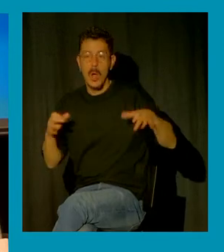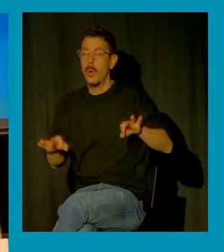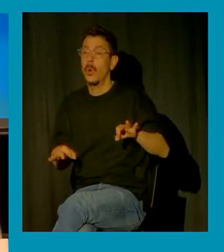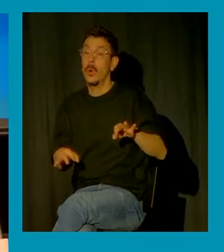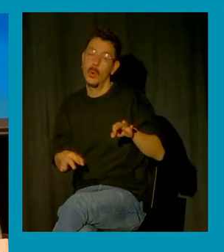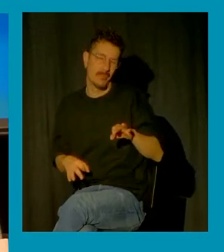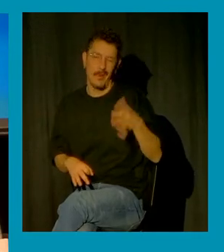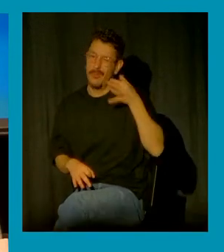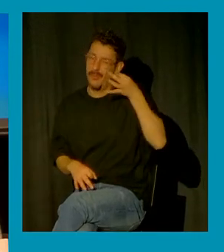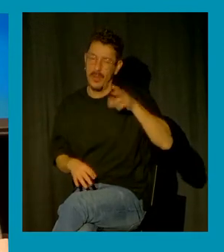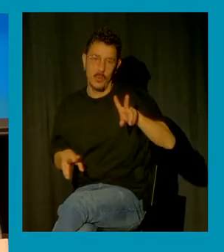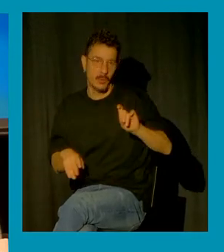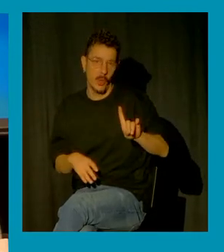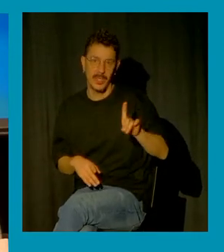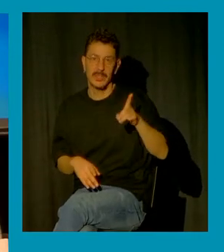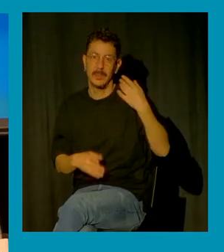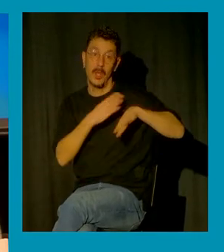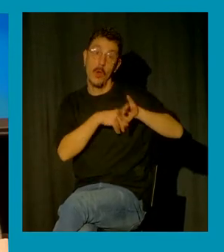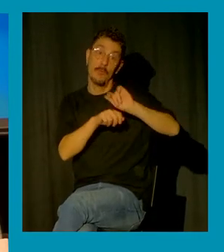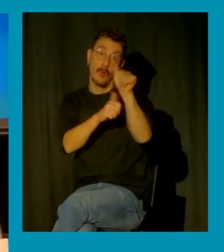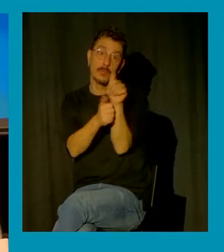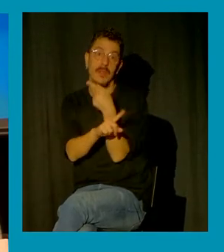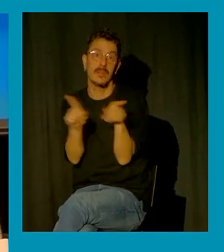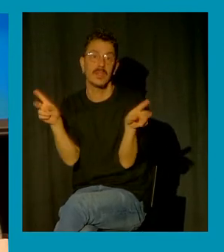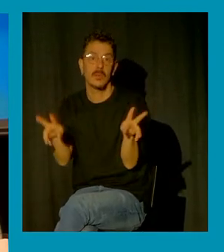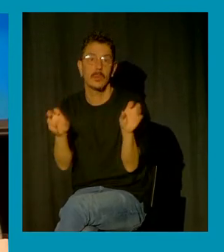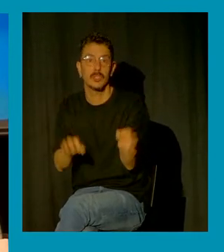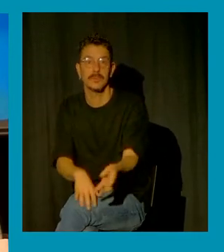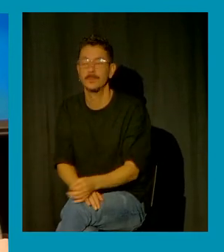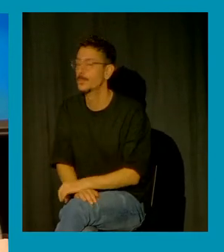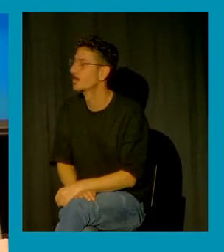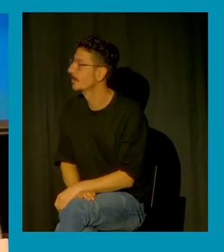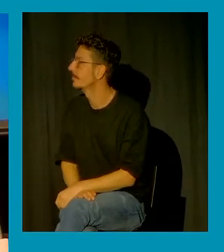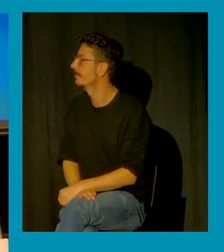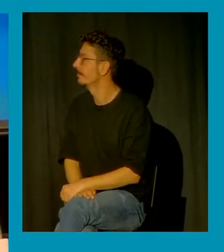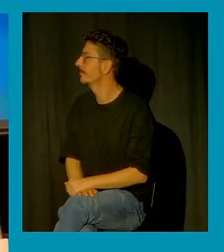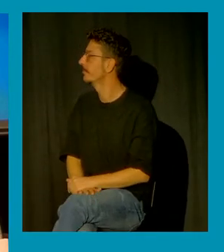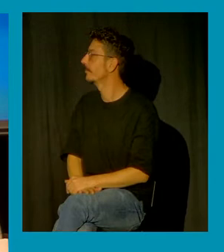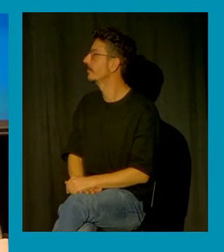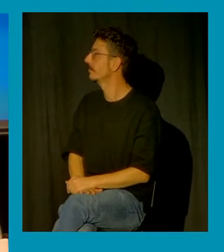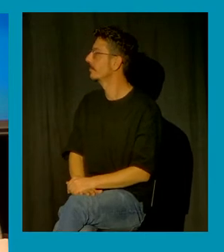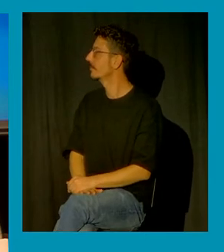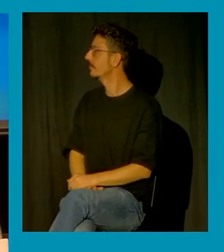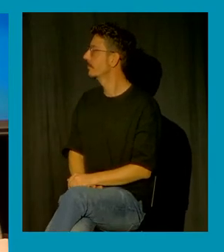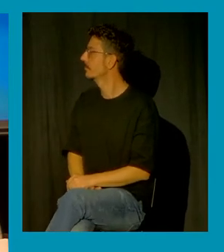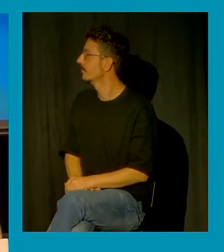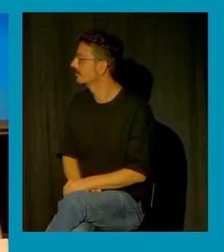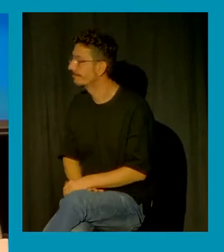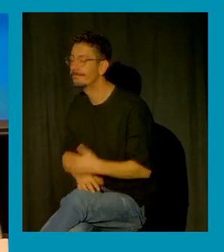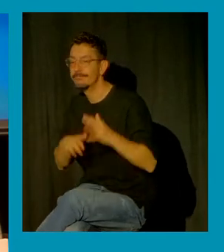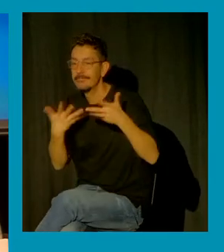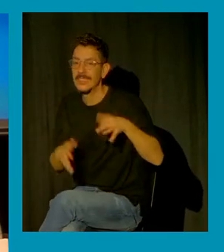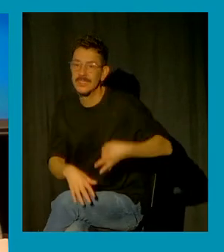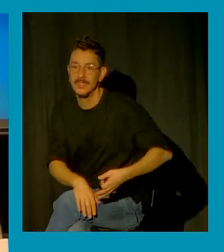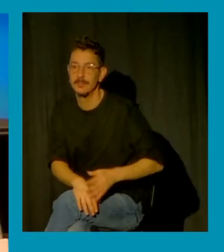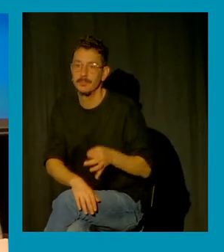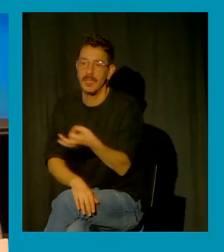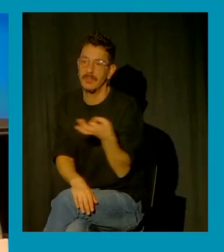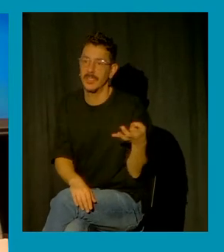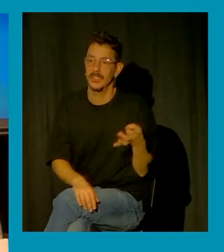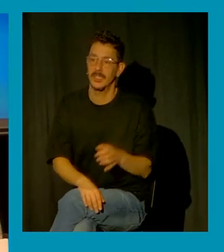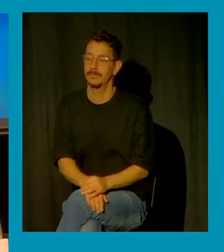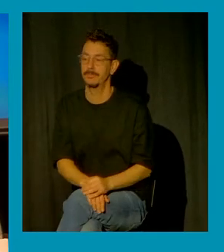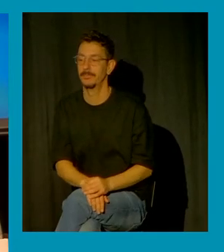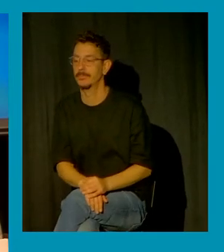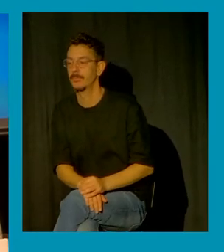veremos ahora qué nos dice la Laia muy bien uy sí ahora sí perfecta a ver si s